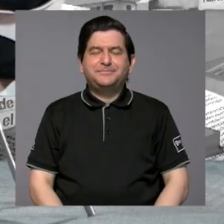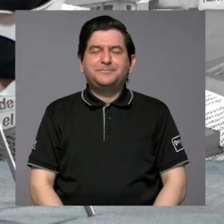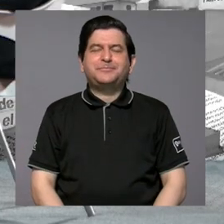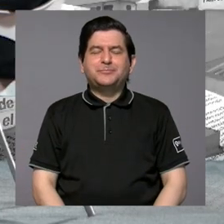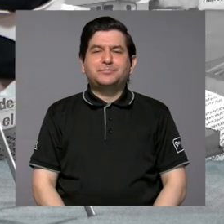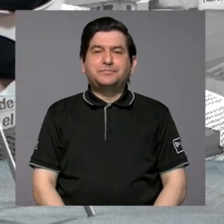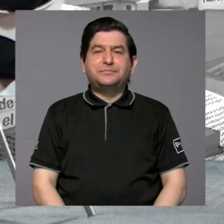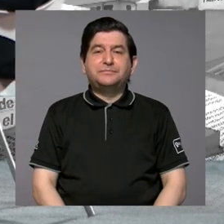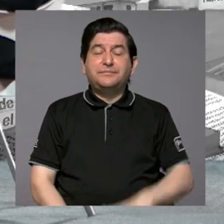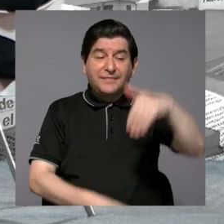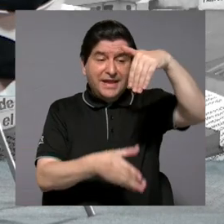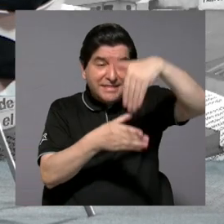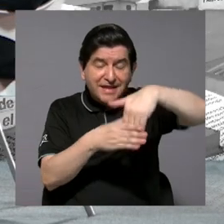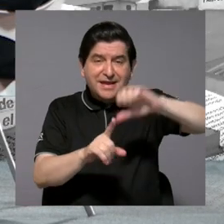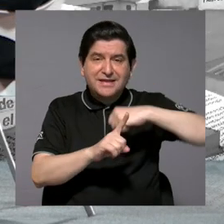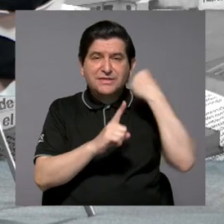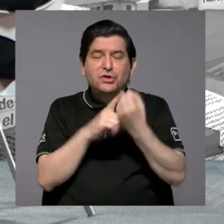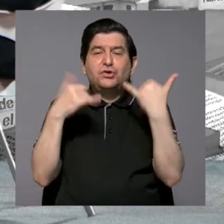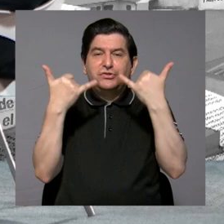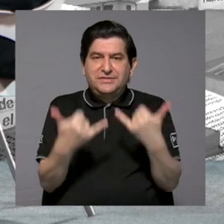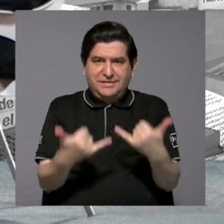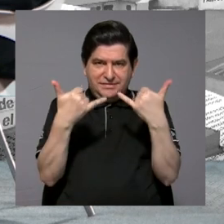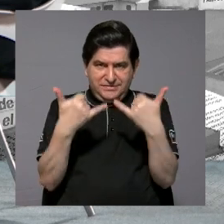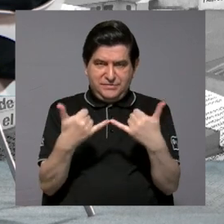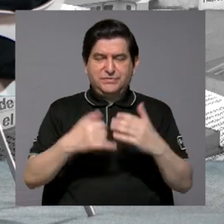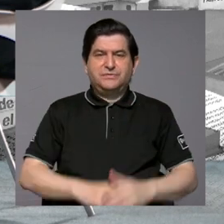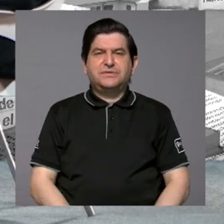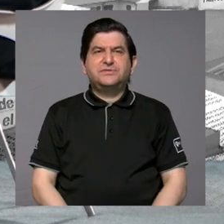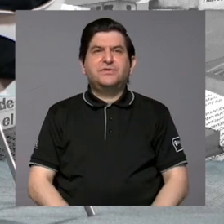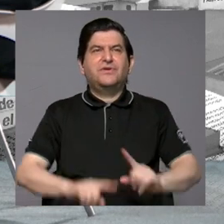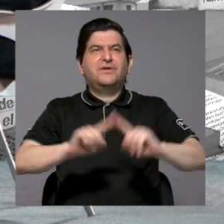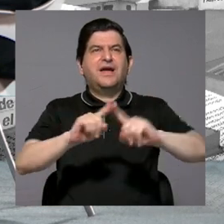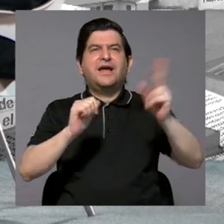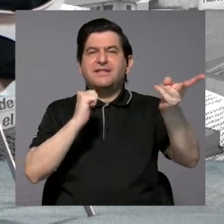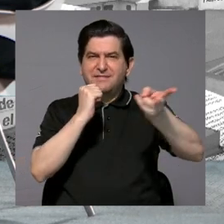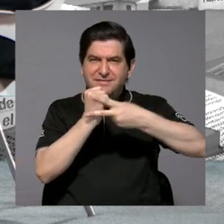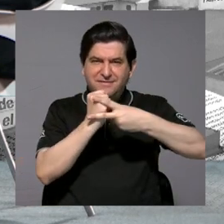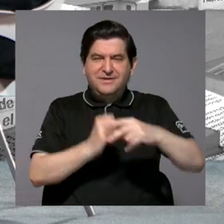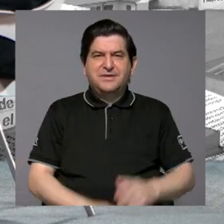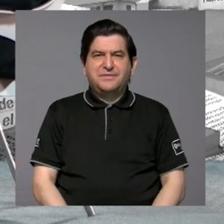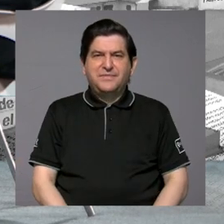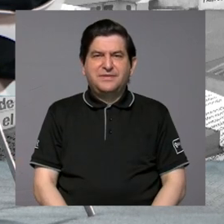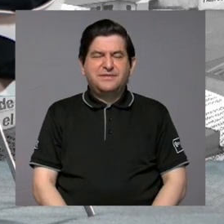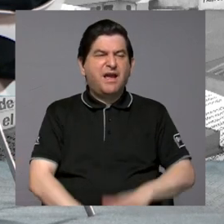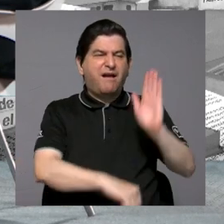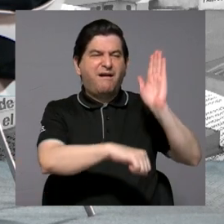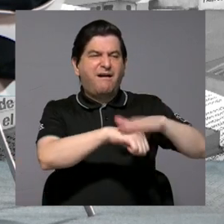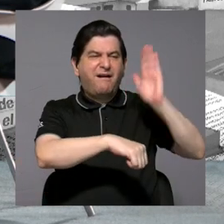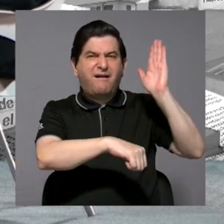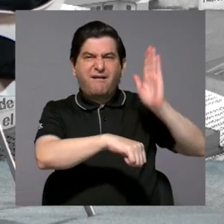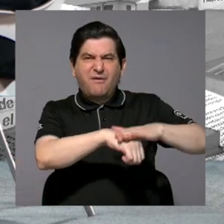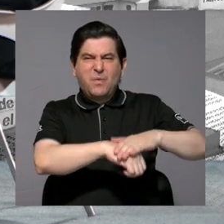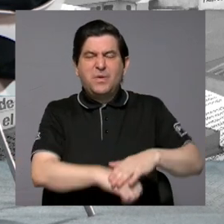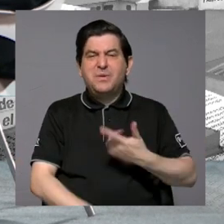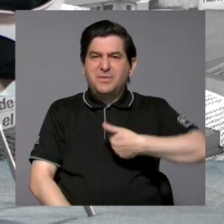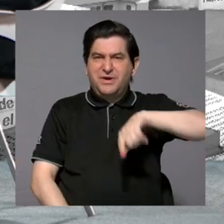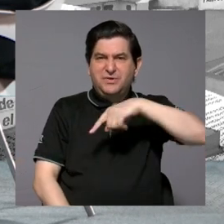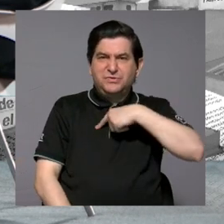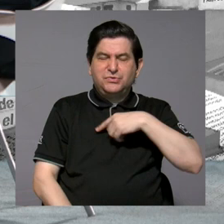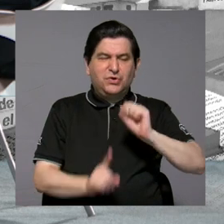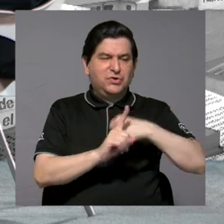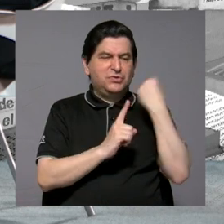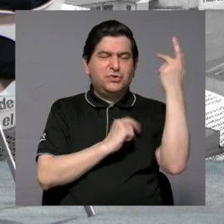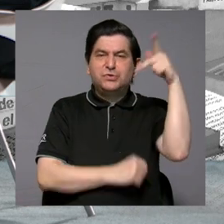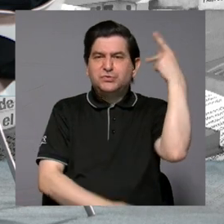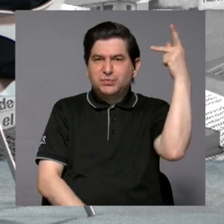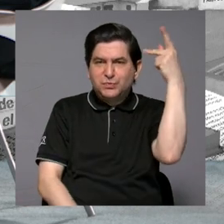de toda la situación que se está viviendo, muchas veces estamos echándole la culpa a la situación